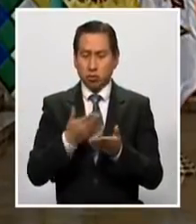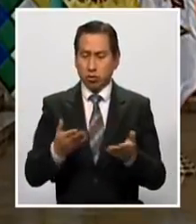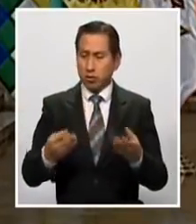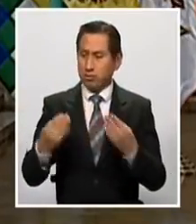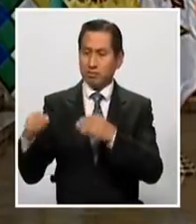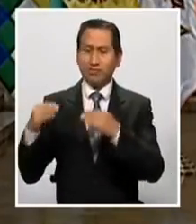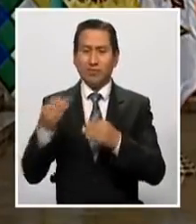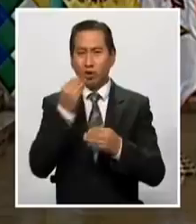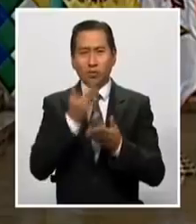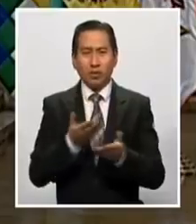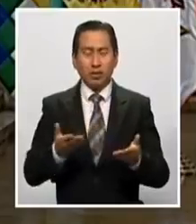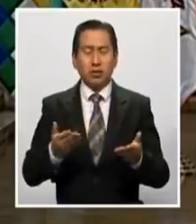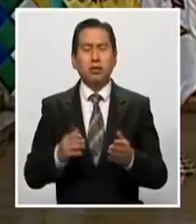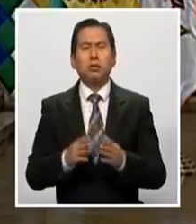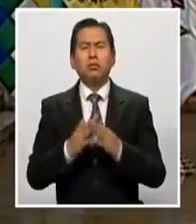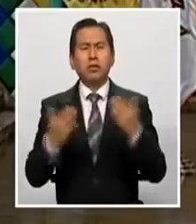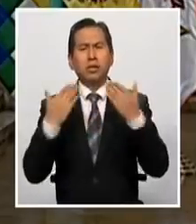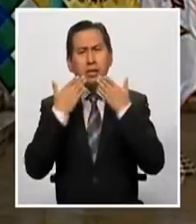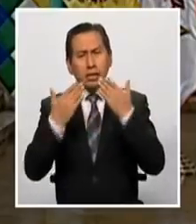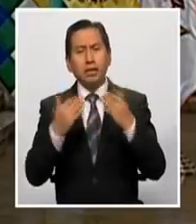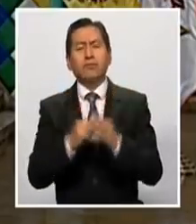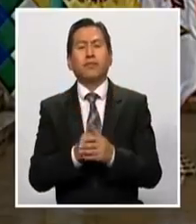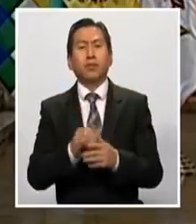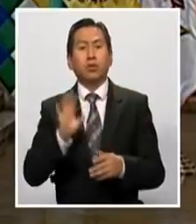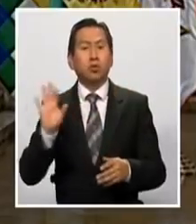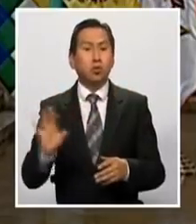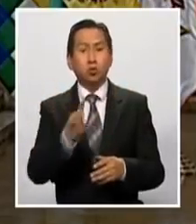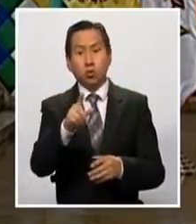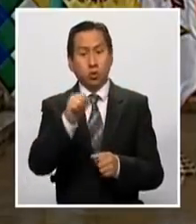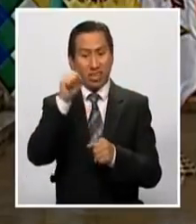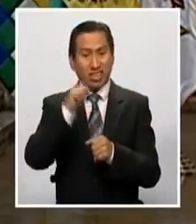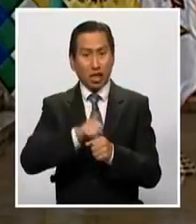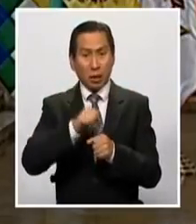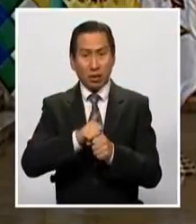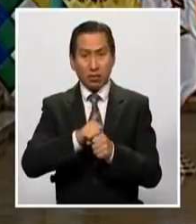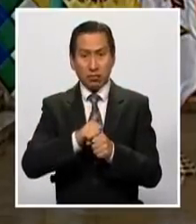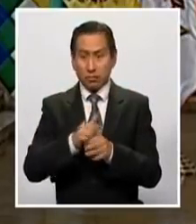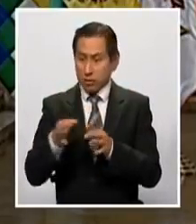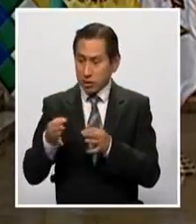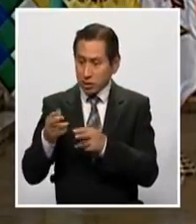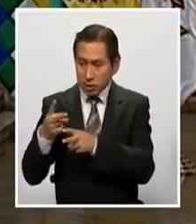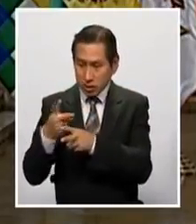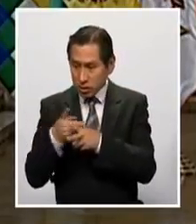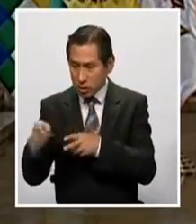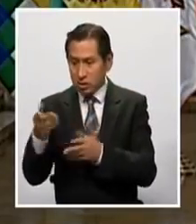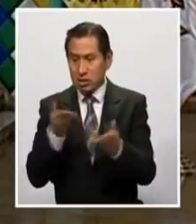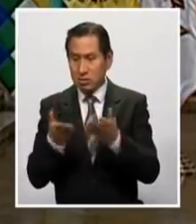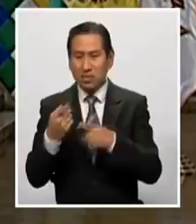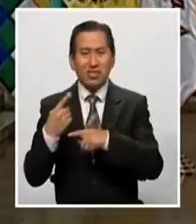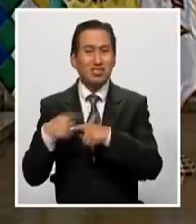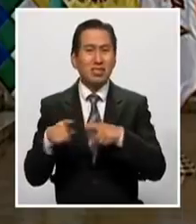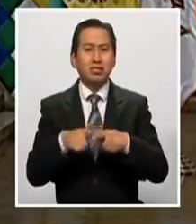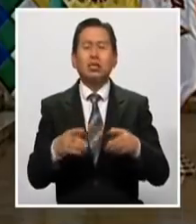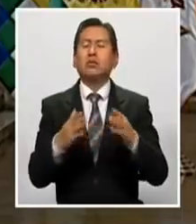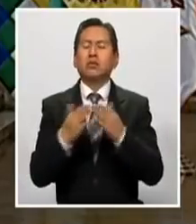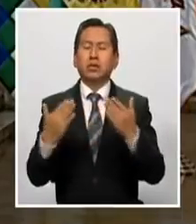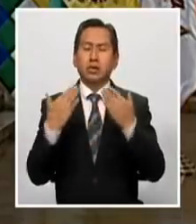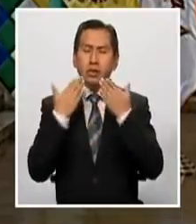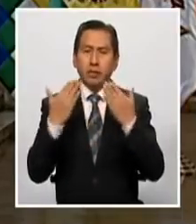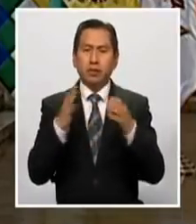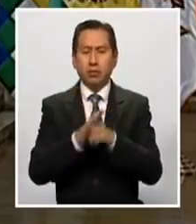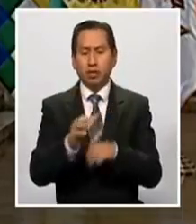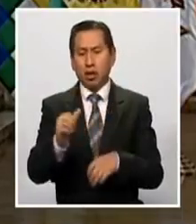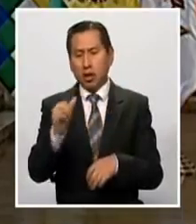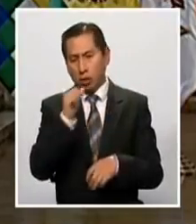Muchas gracias a los que trabajan manteniendo los servicios mínimos y esenciales como agua,